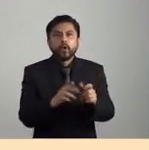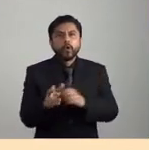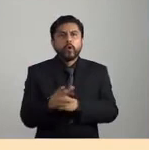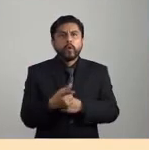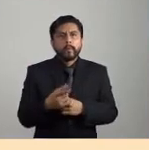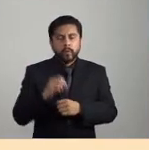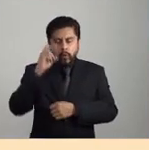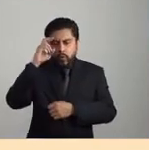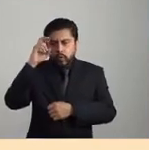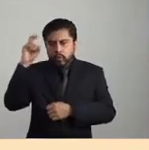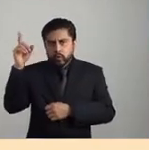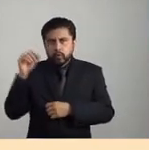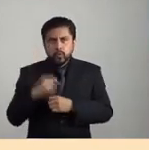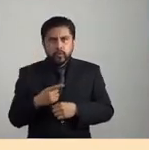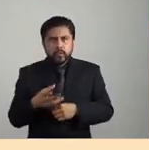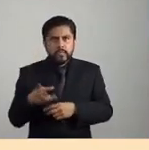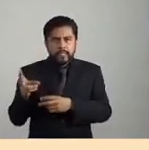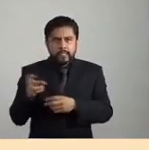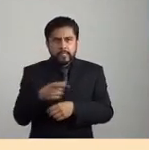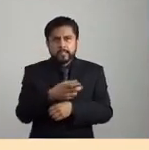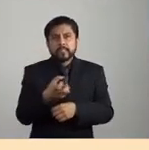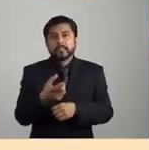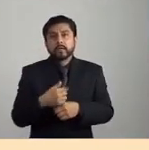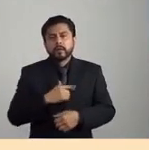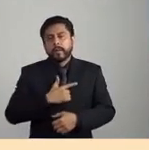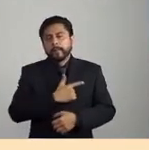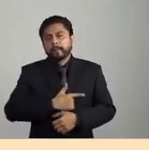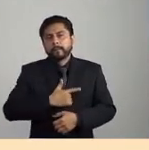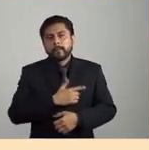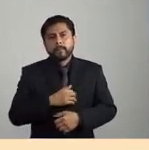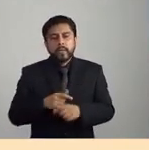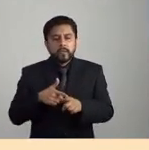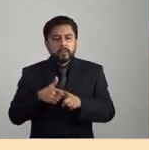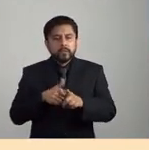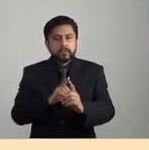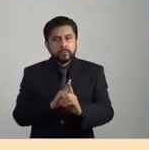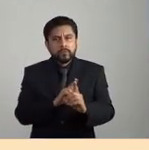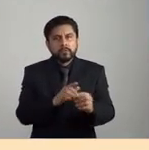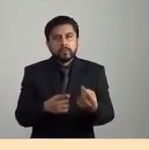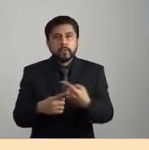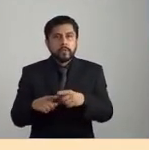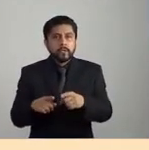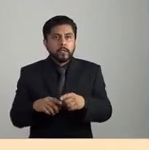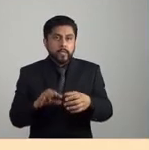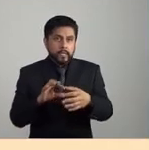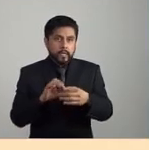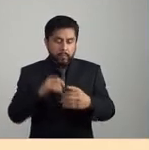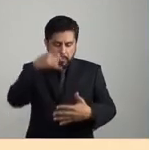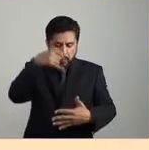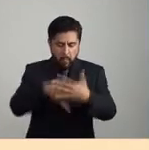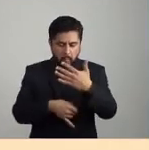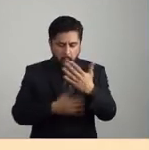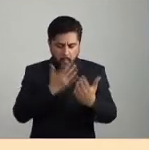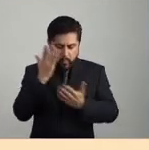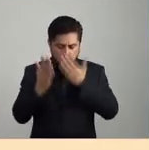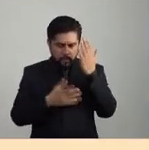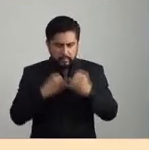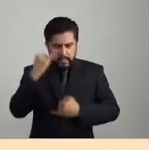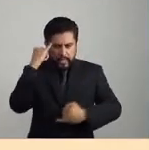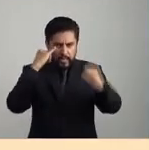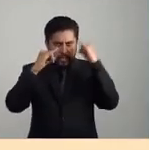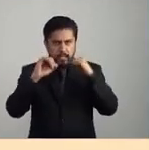momento y que me gustaría, ¿no?, como seguir ahondando en la idea de las